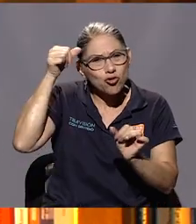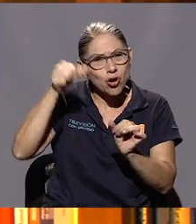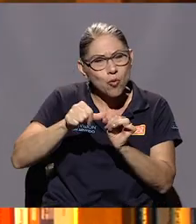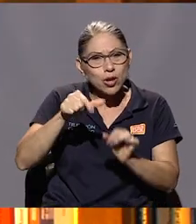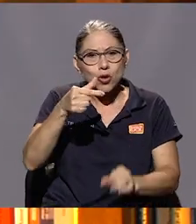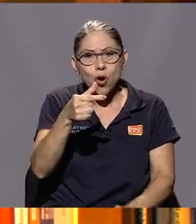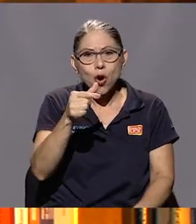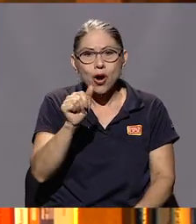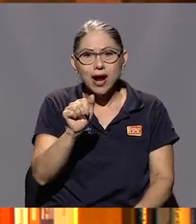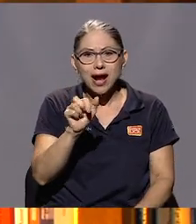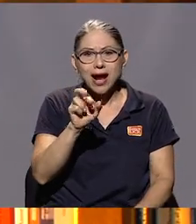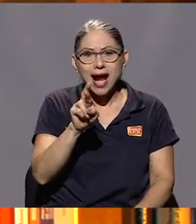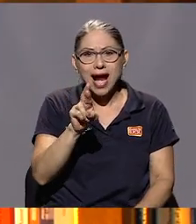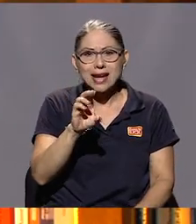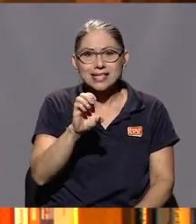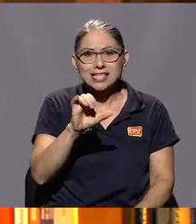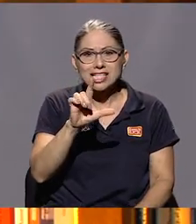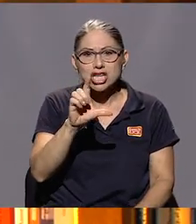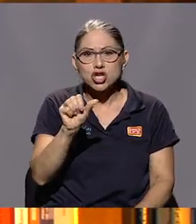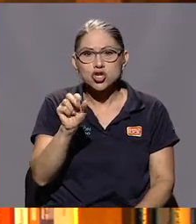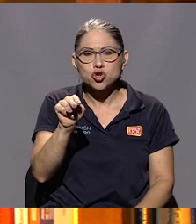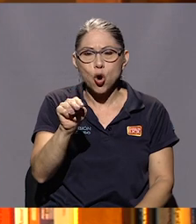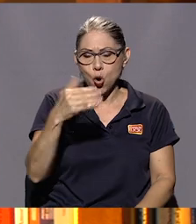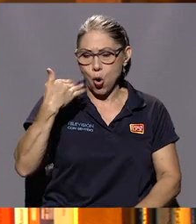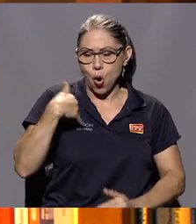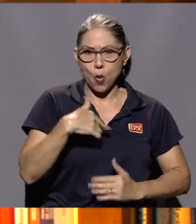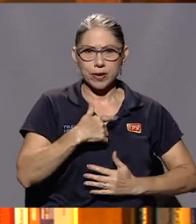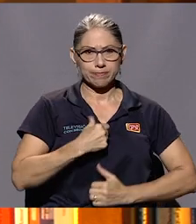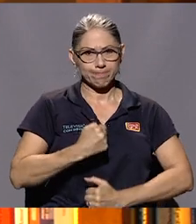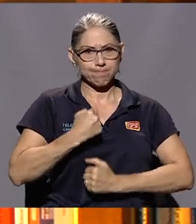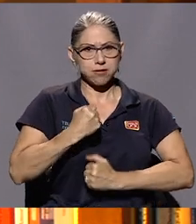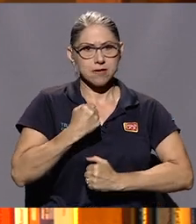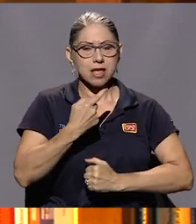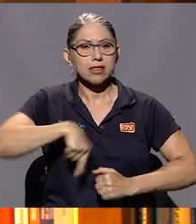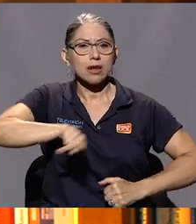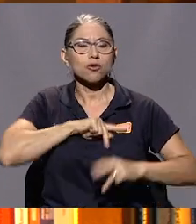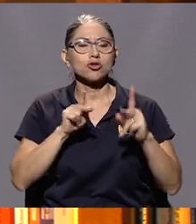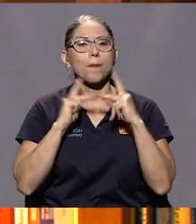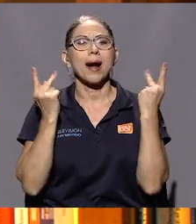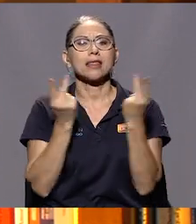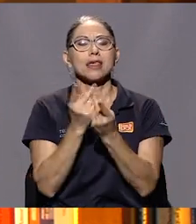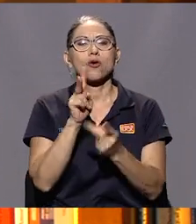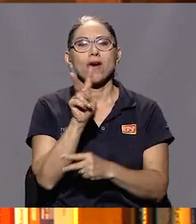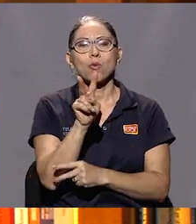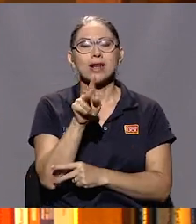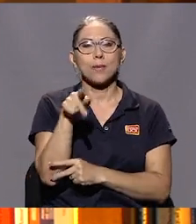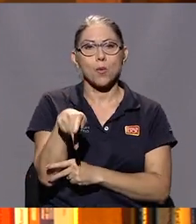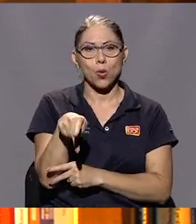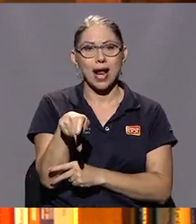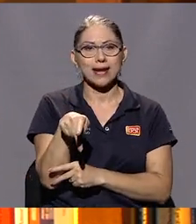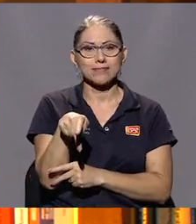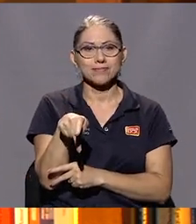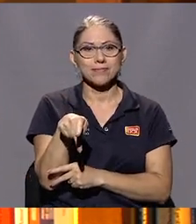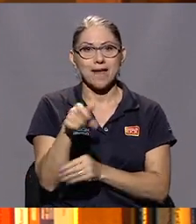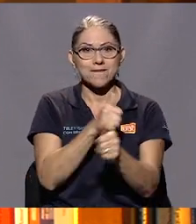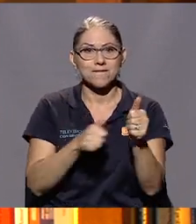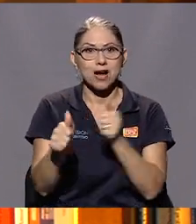un militante de nuestro partido Vanguardia Popular